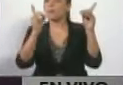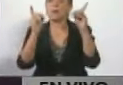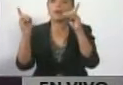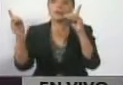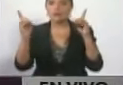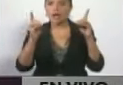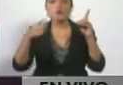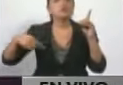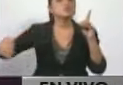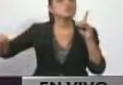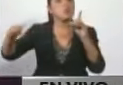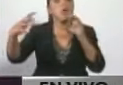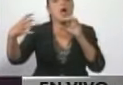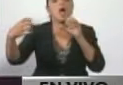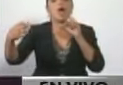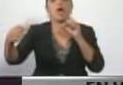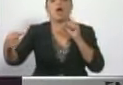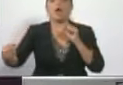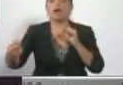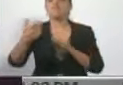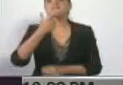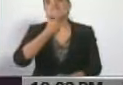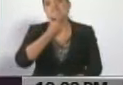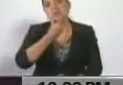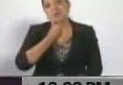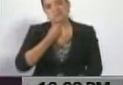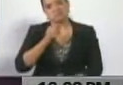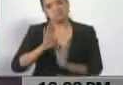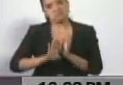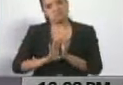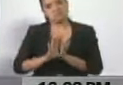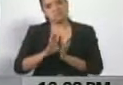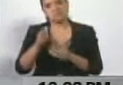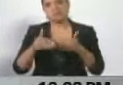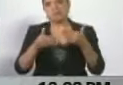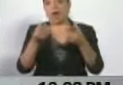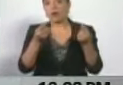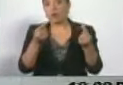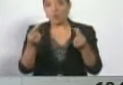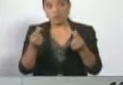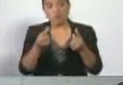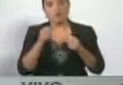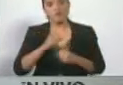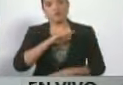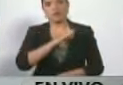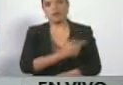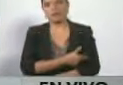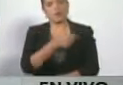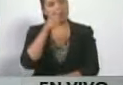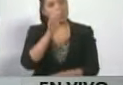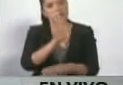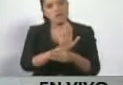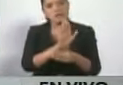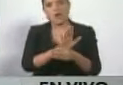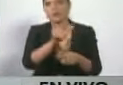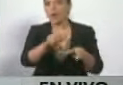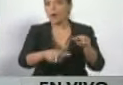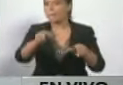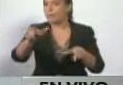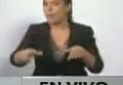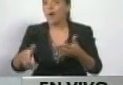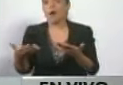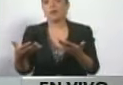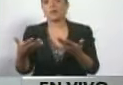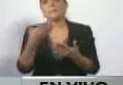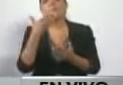entendimiento para facilitar la recuperación económica, para fortalecer la protección social del pueblo, para facilitar los